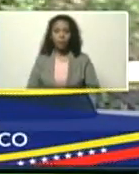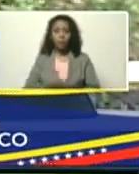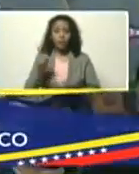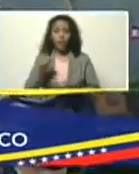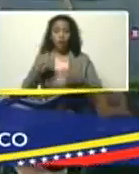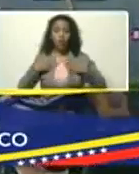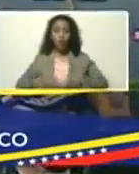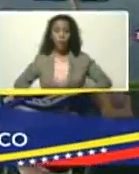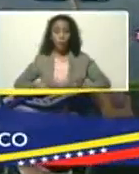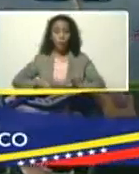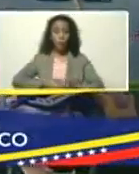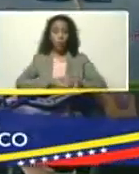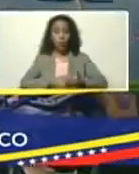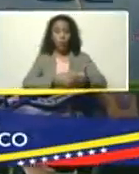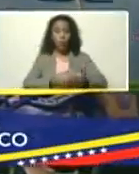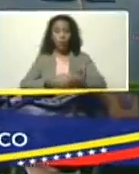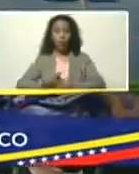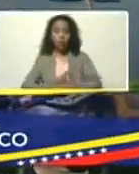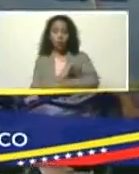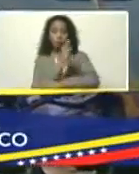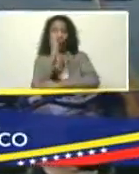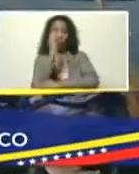del Cuerpo de Bomberos Forestales,